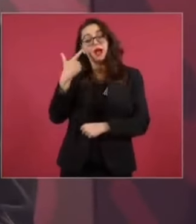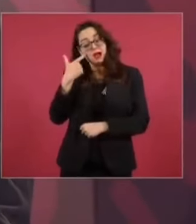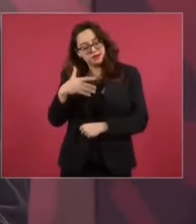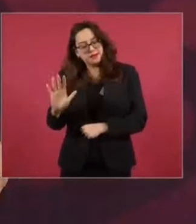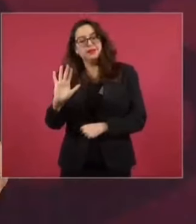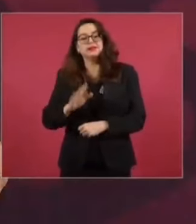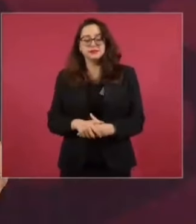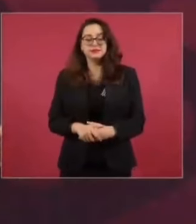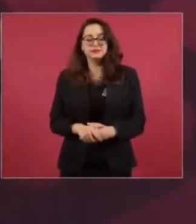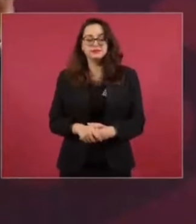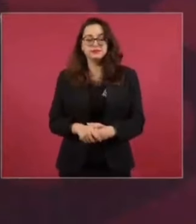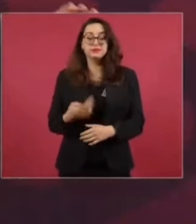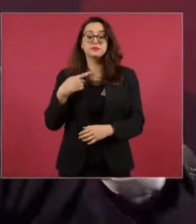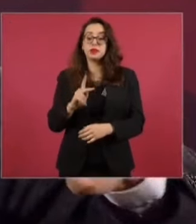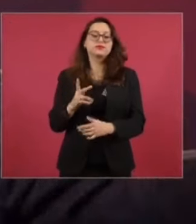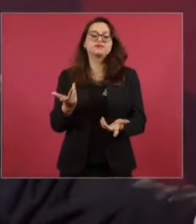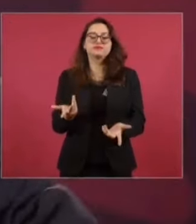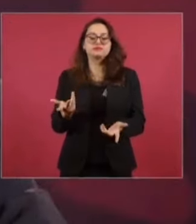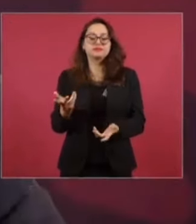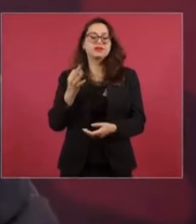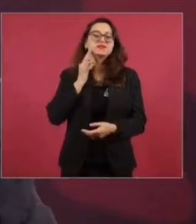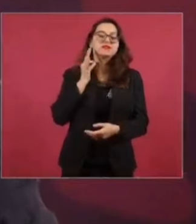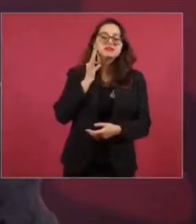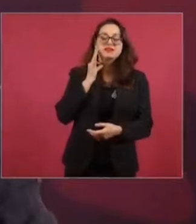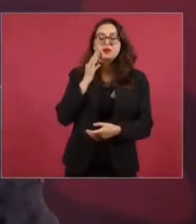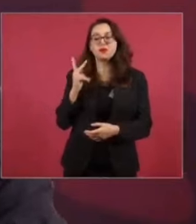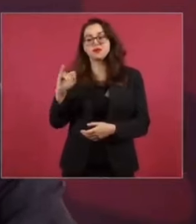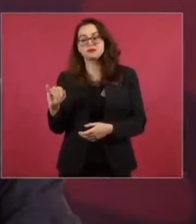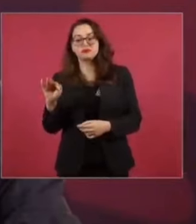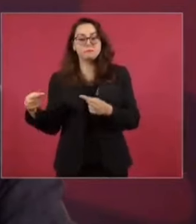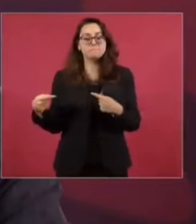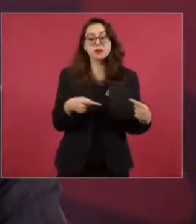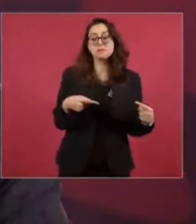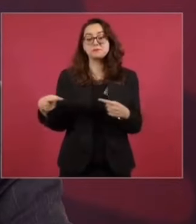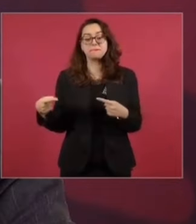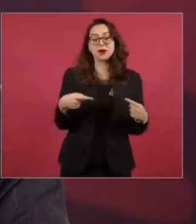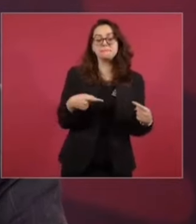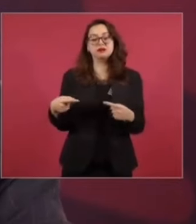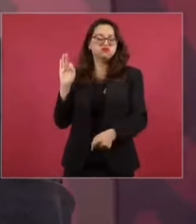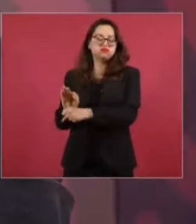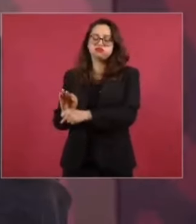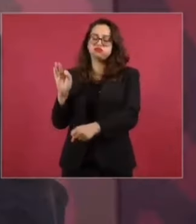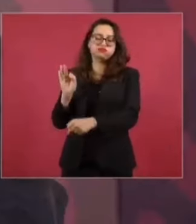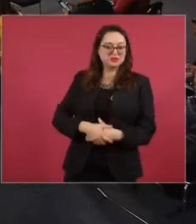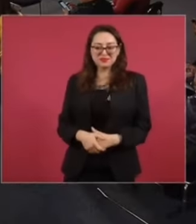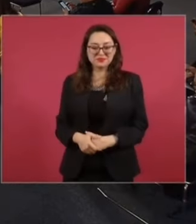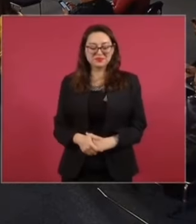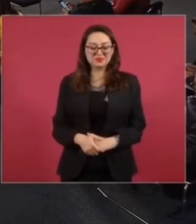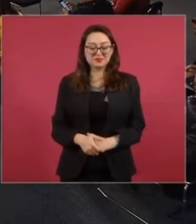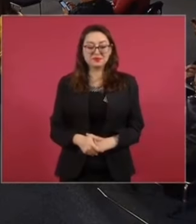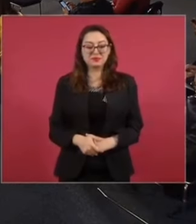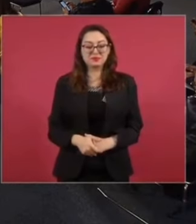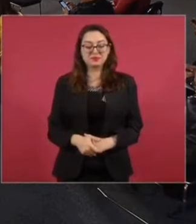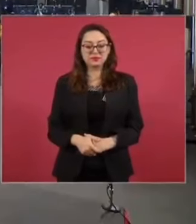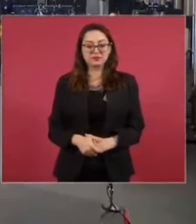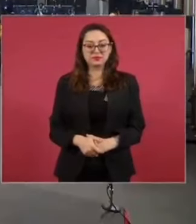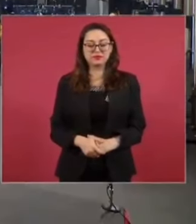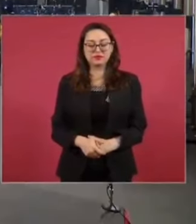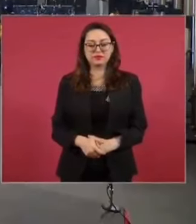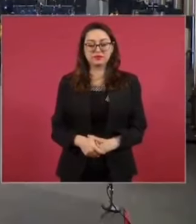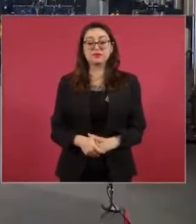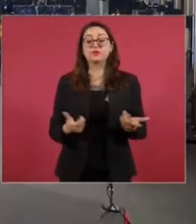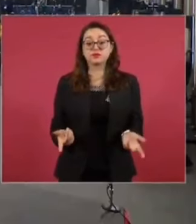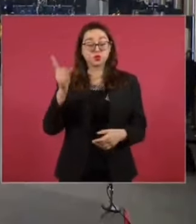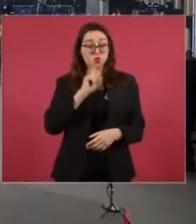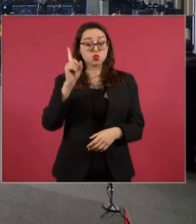puede hacer, pero es un asunto entre la Fiscalía y el Poder Judicial. Y, la verdad, el Poder Judicial está podrido. ¿O sea que sí impacta el hecho de que esté